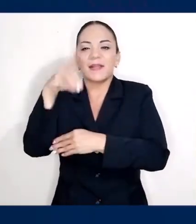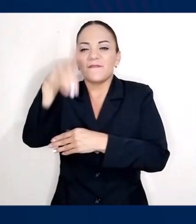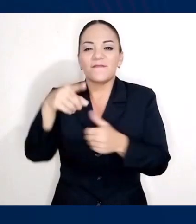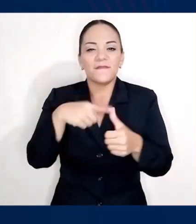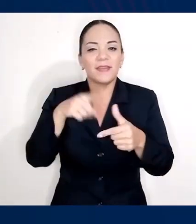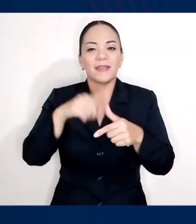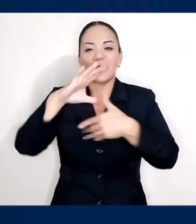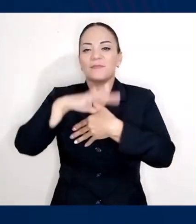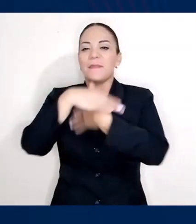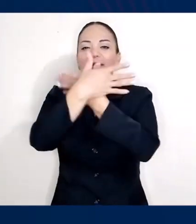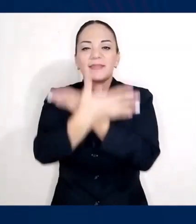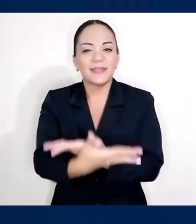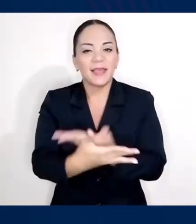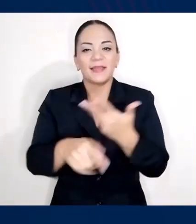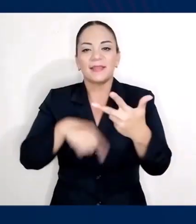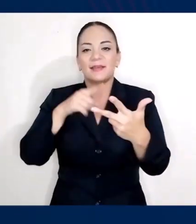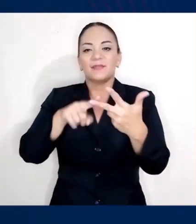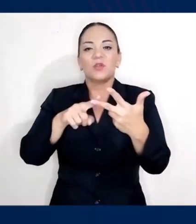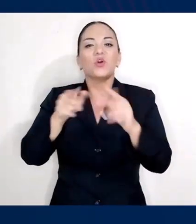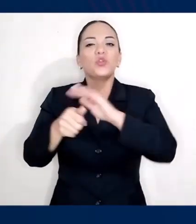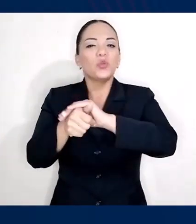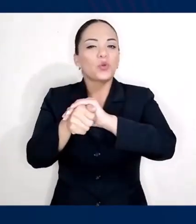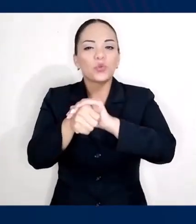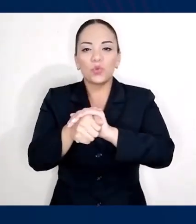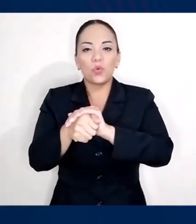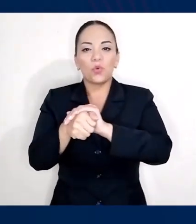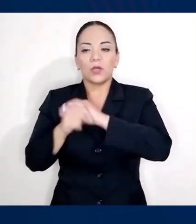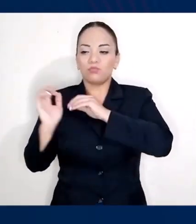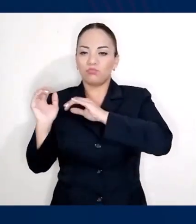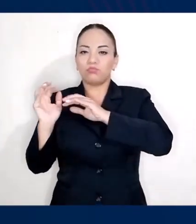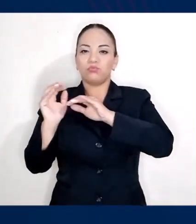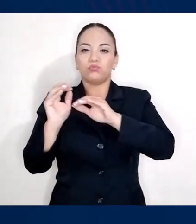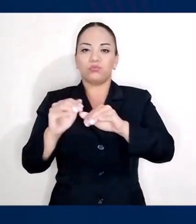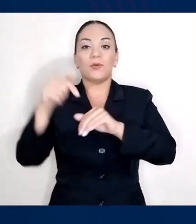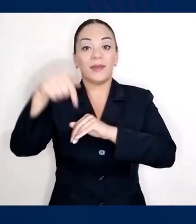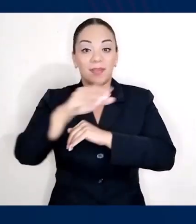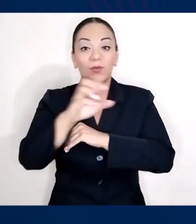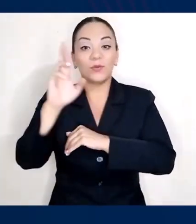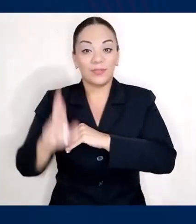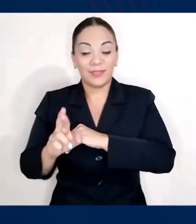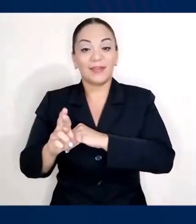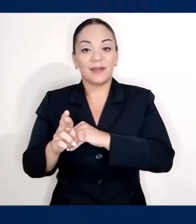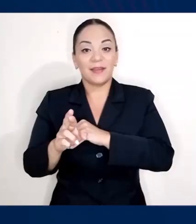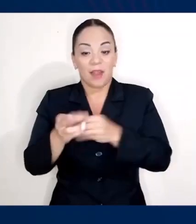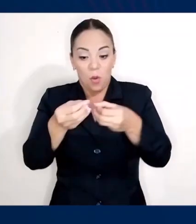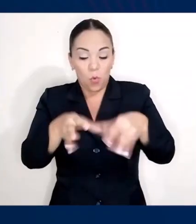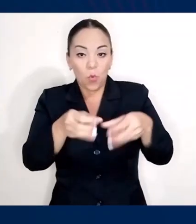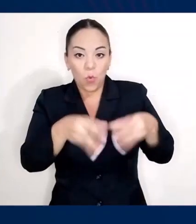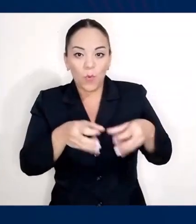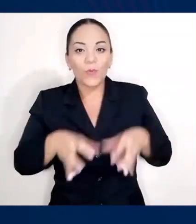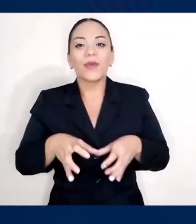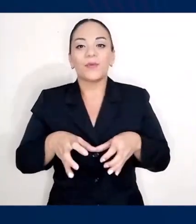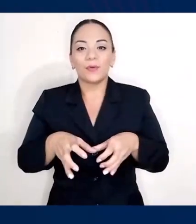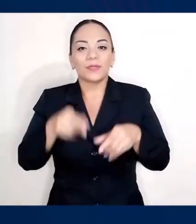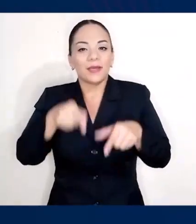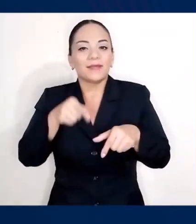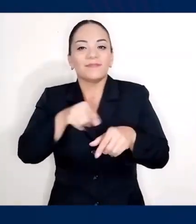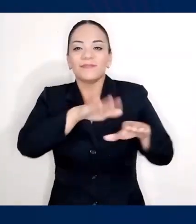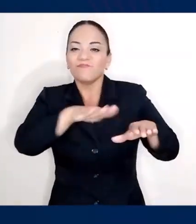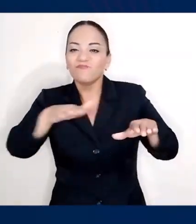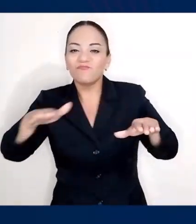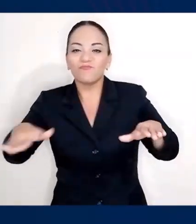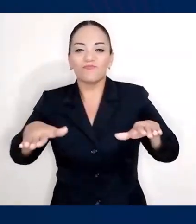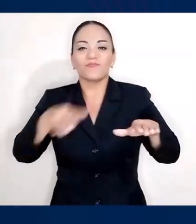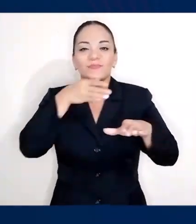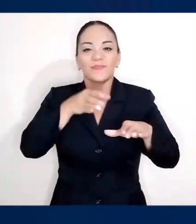como delfines, ballenas y tortugas que viajan miles de kilómetros para parir y cuidar a sus crías en nuestras aguas tibias y seguras.